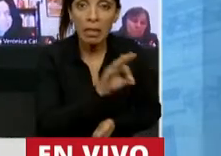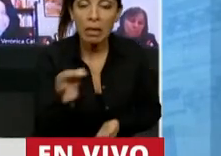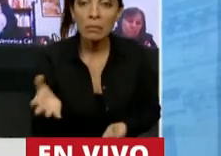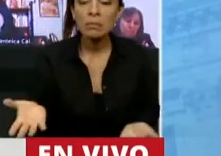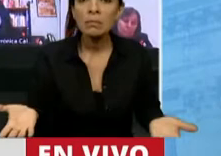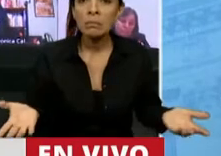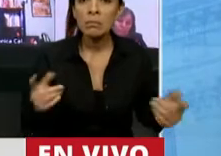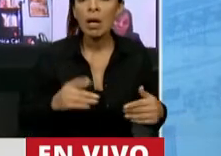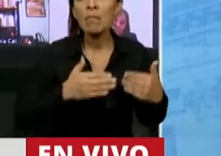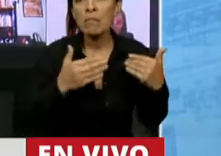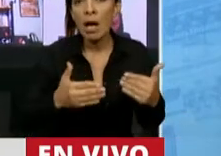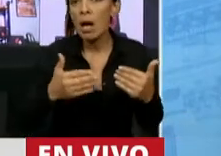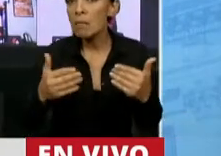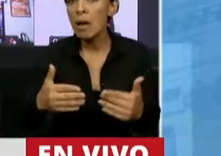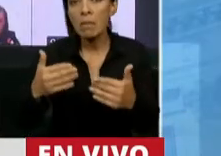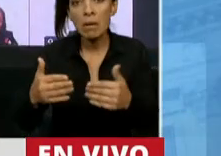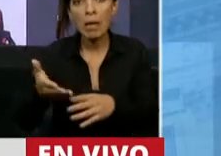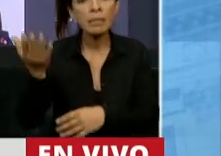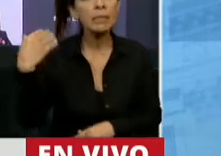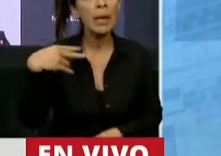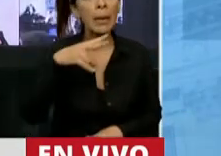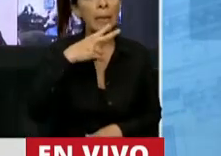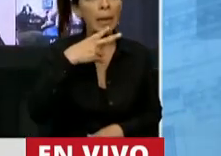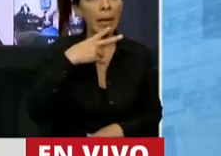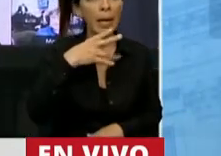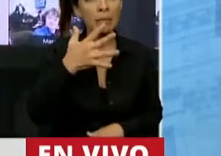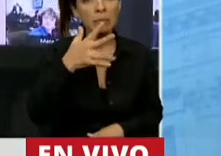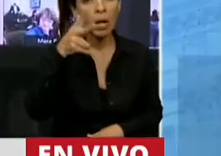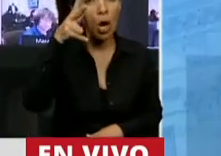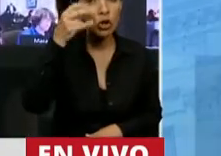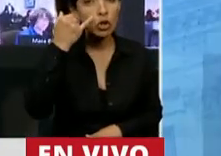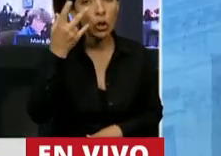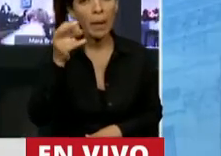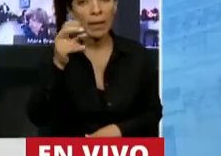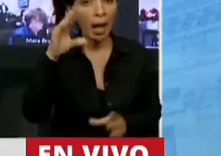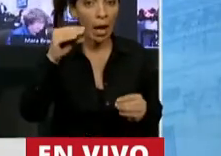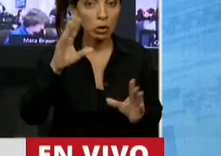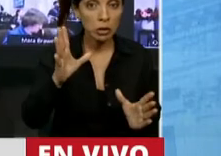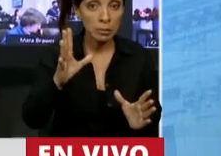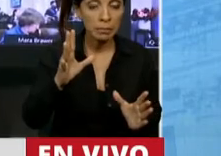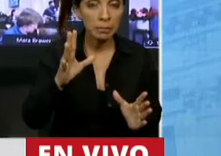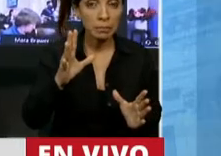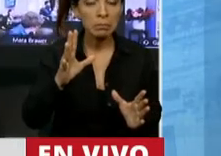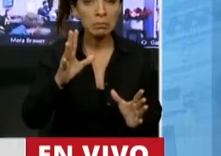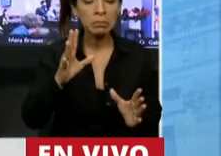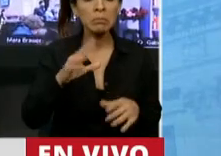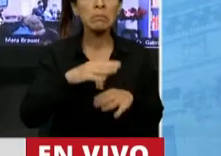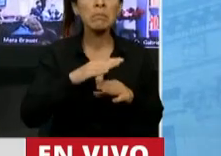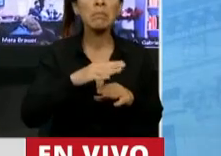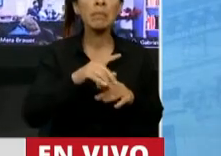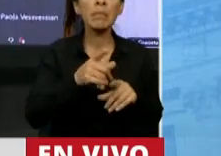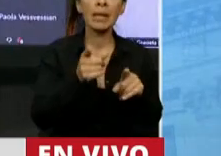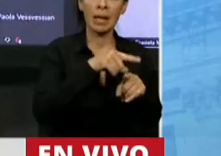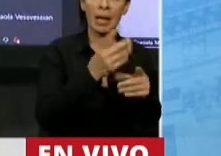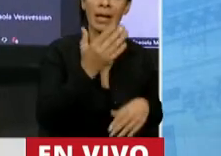Y esto continuó y el día viernes a las 20.20, 3 horas y 20 después de